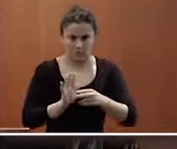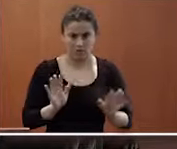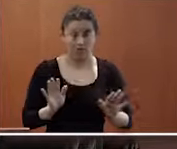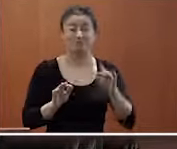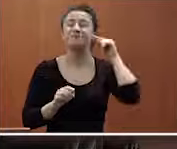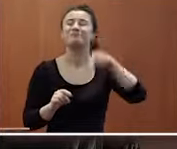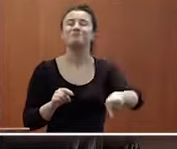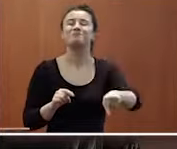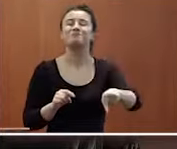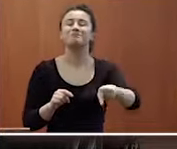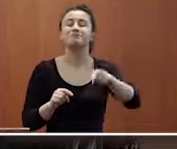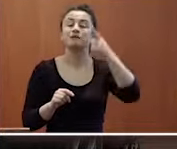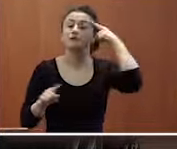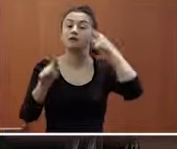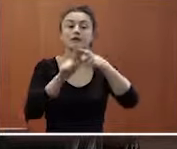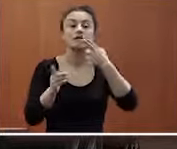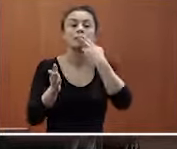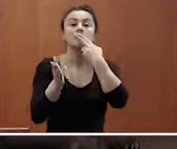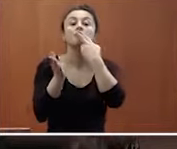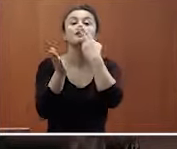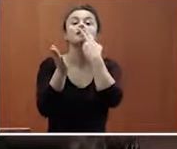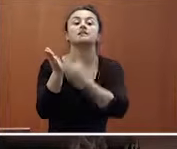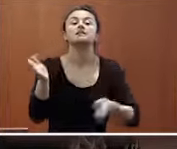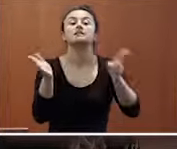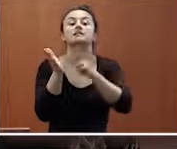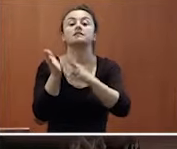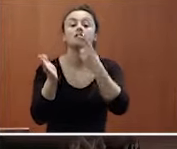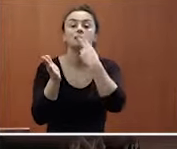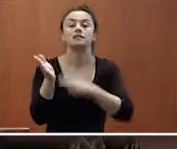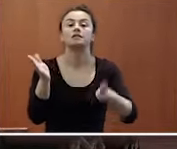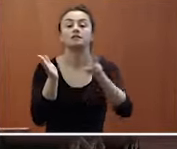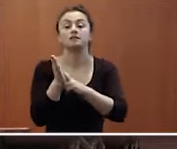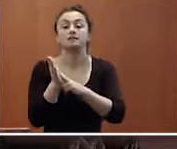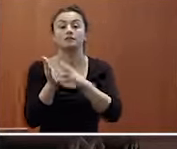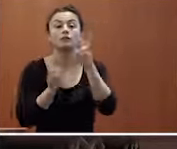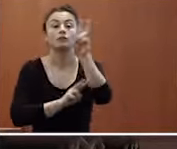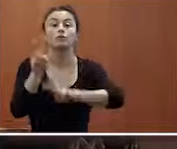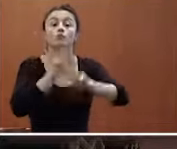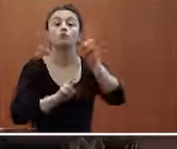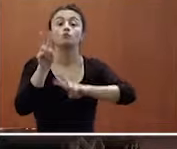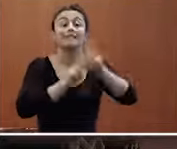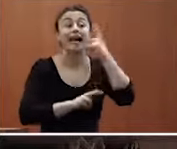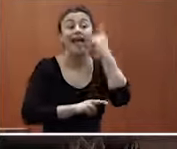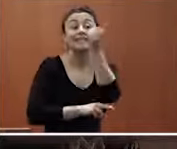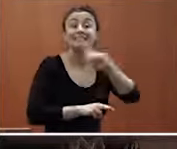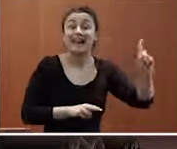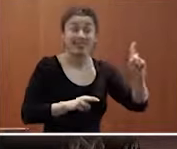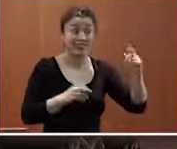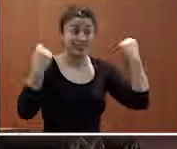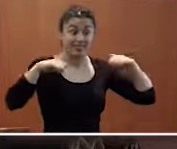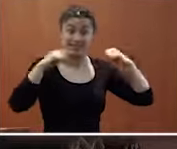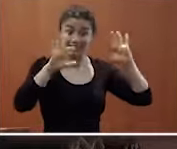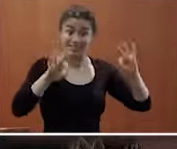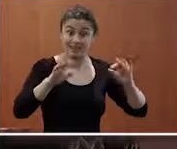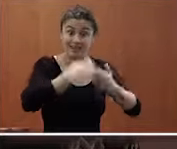que trata de tener un sello identificador de aquellas empresas que busquen la excelencia en la práctica social en la práctica de la discapacidad